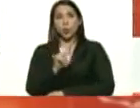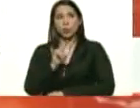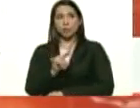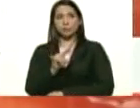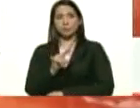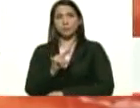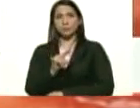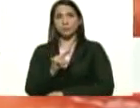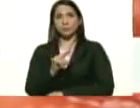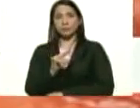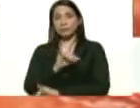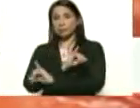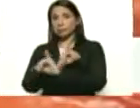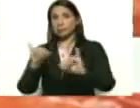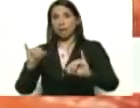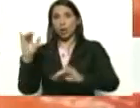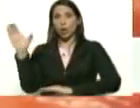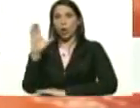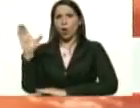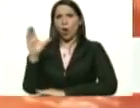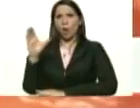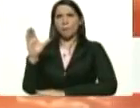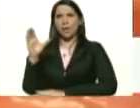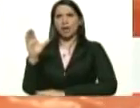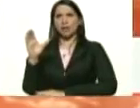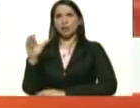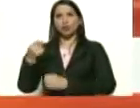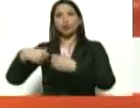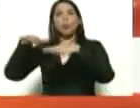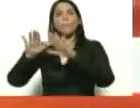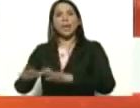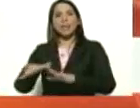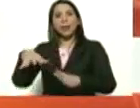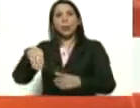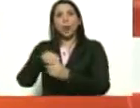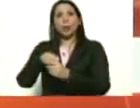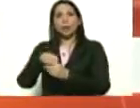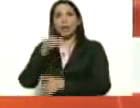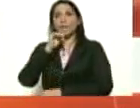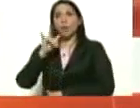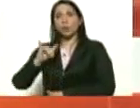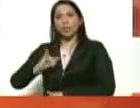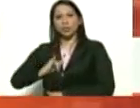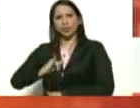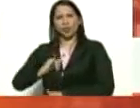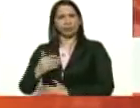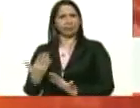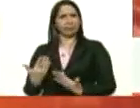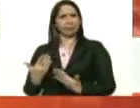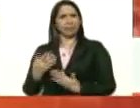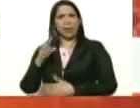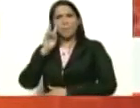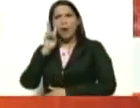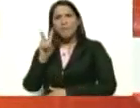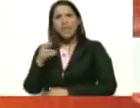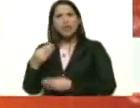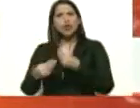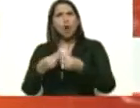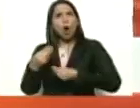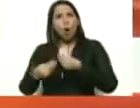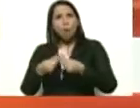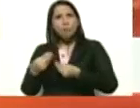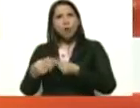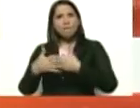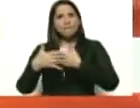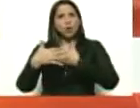Ya en Colombia levantan la cuarentena. la información que nos dieron. Vamos a ver cómo evoluciona la cosa para ver si es así o no.